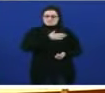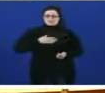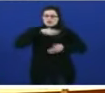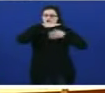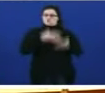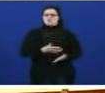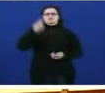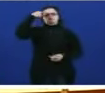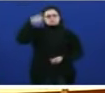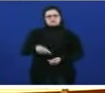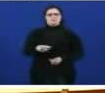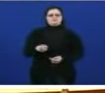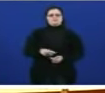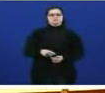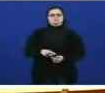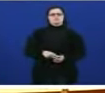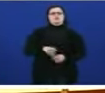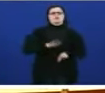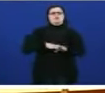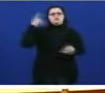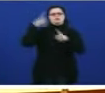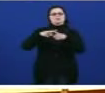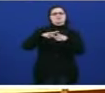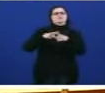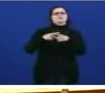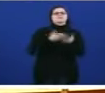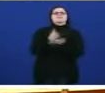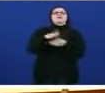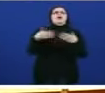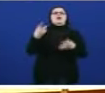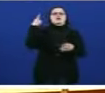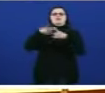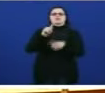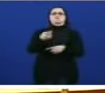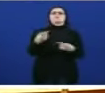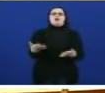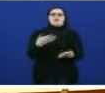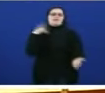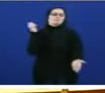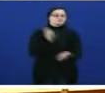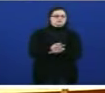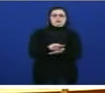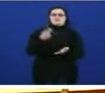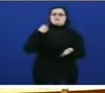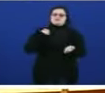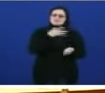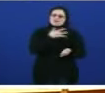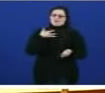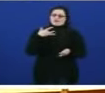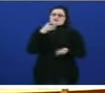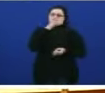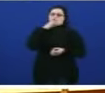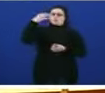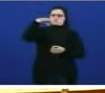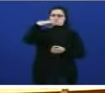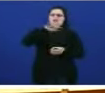sabemos que había para conseguir estes objetivos e apostar por unha caixa galega única resida por unha nova